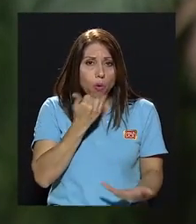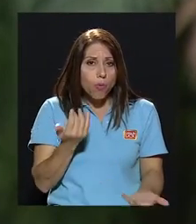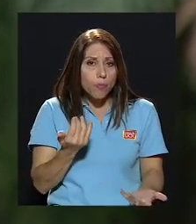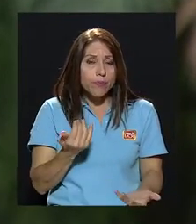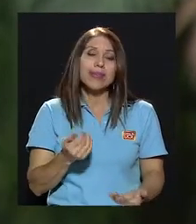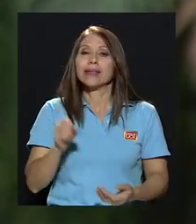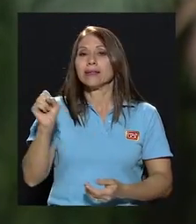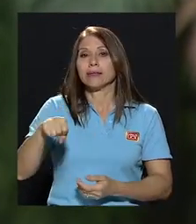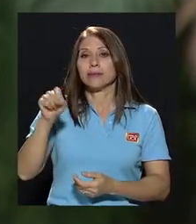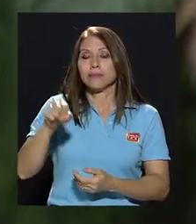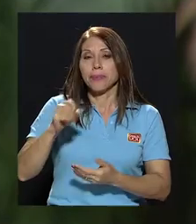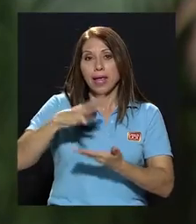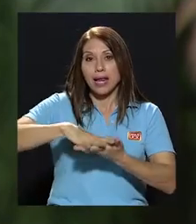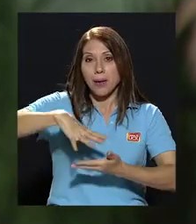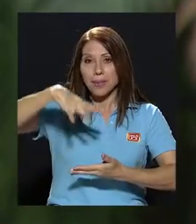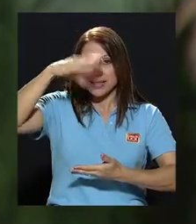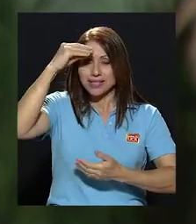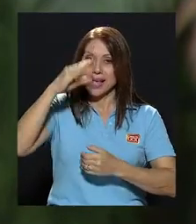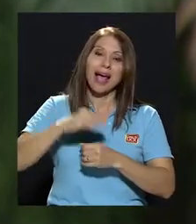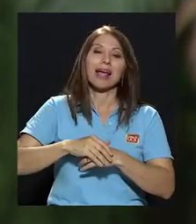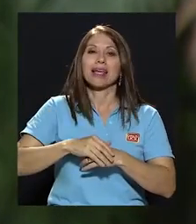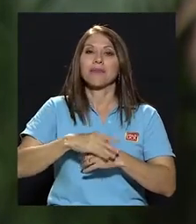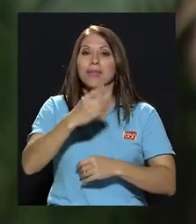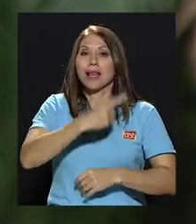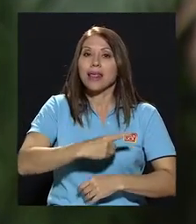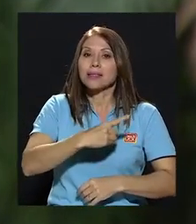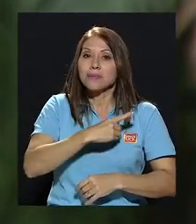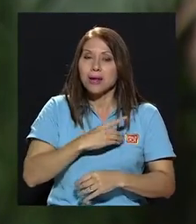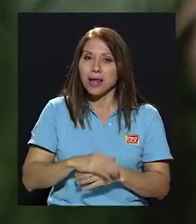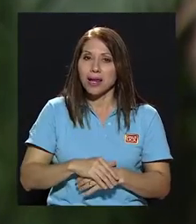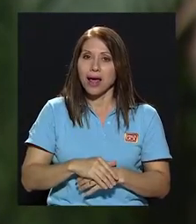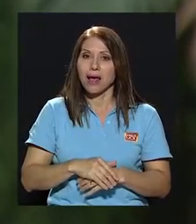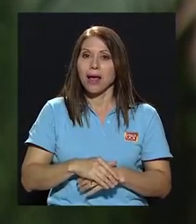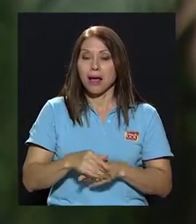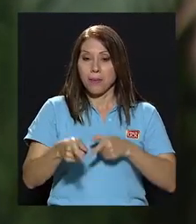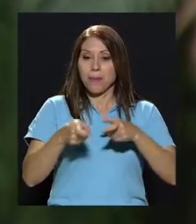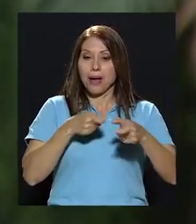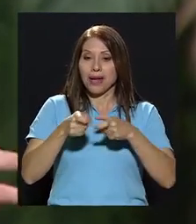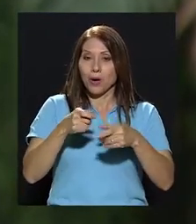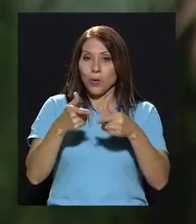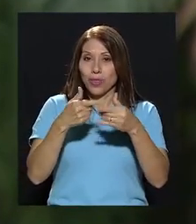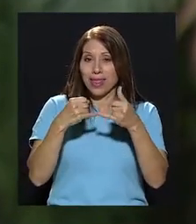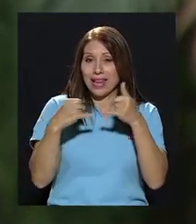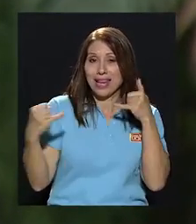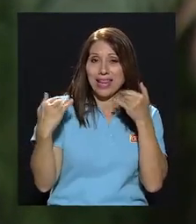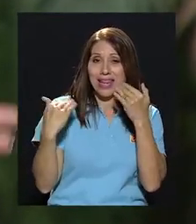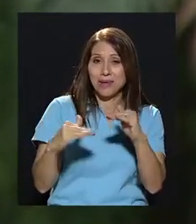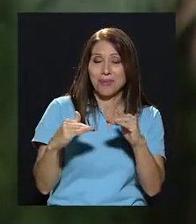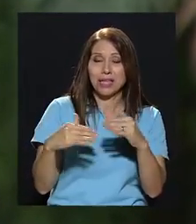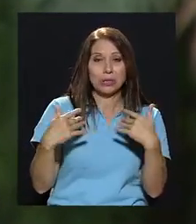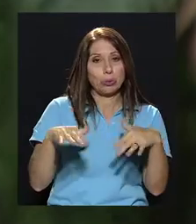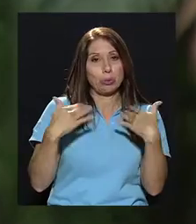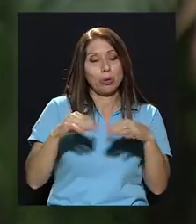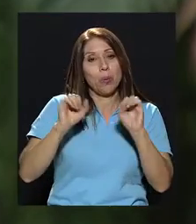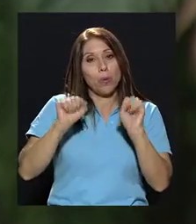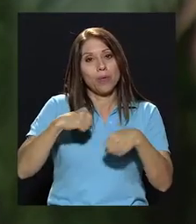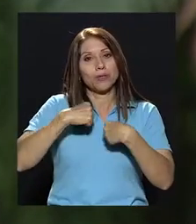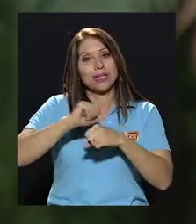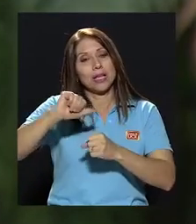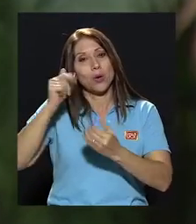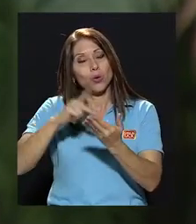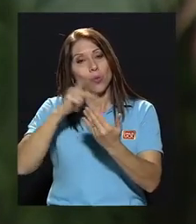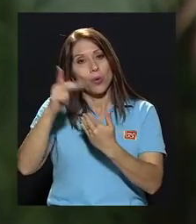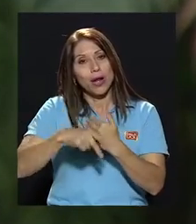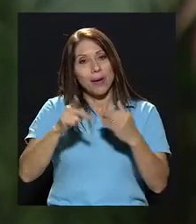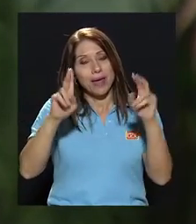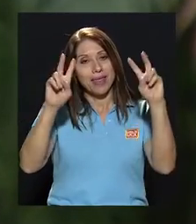aprendizaje, la disciplina, los famosos manejos de límites, ¿verdad? Y todo eso que podríamos hacer otro programa acerca de este tema,